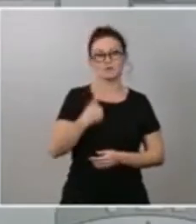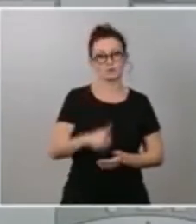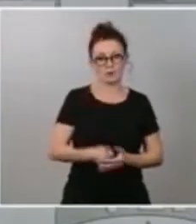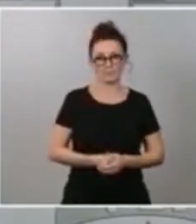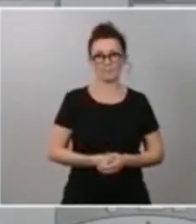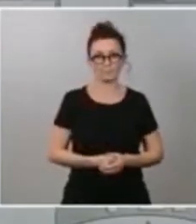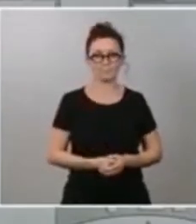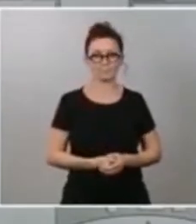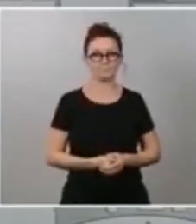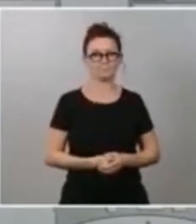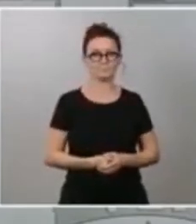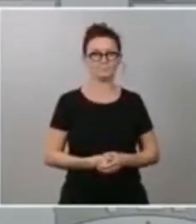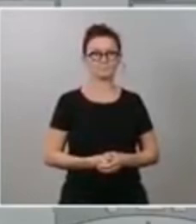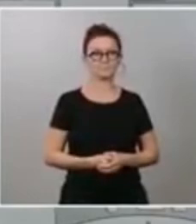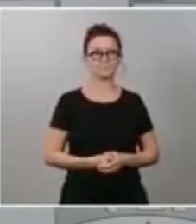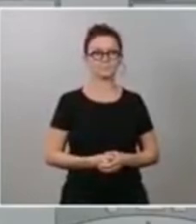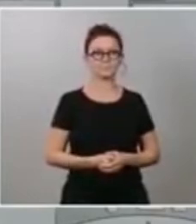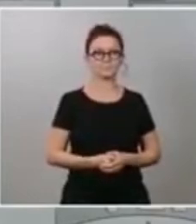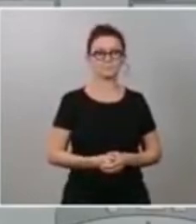Otzerra de ahora